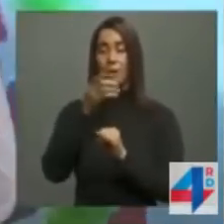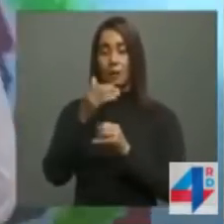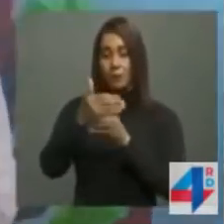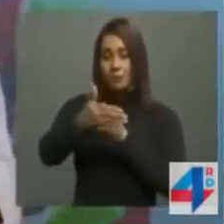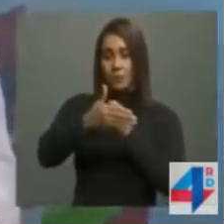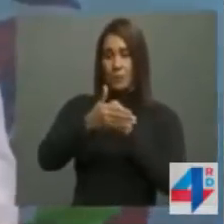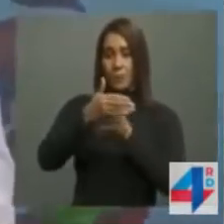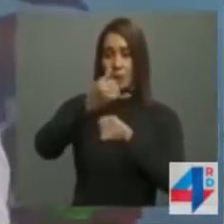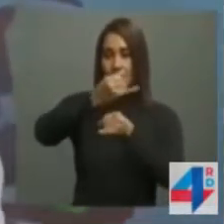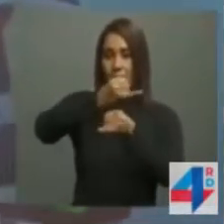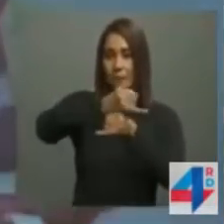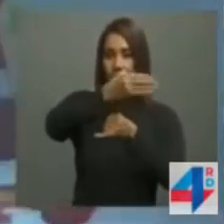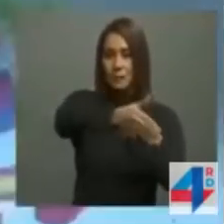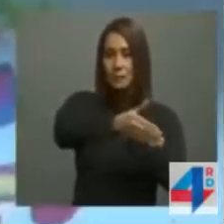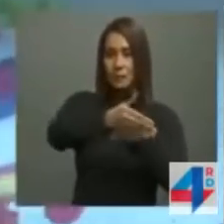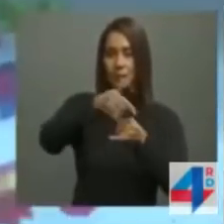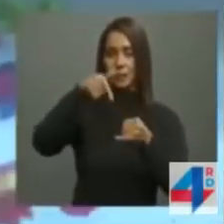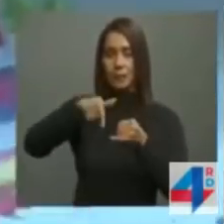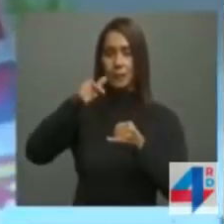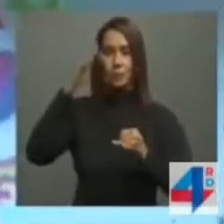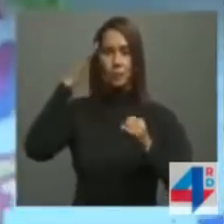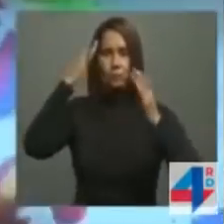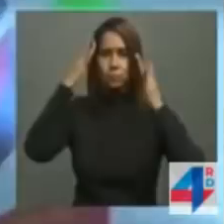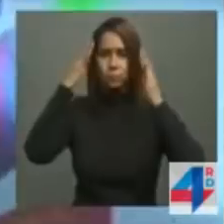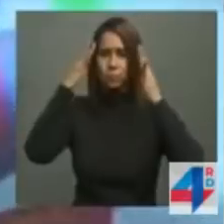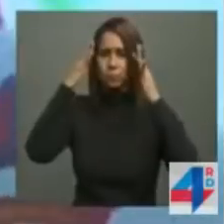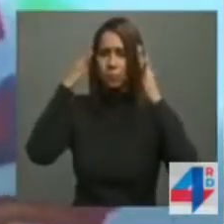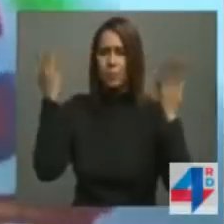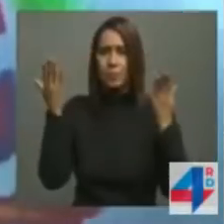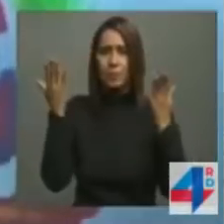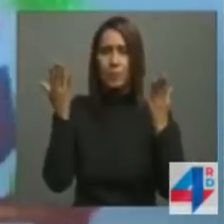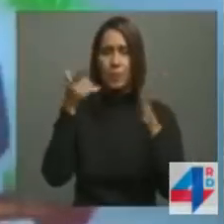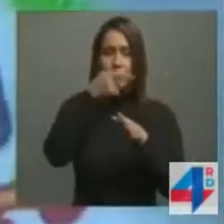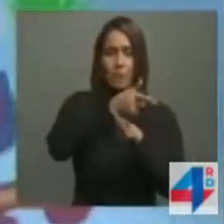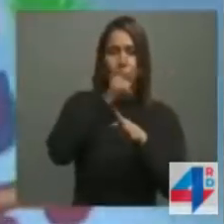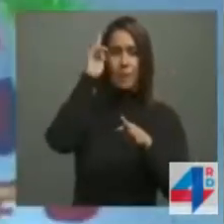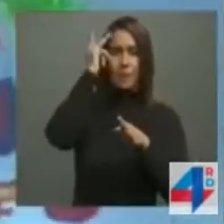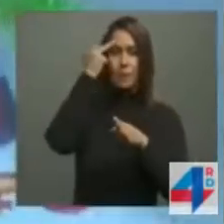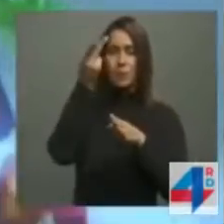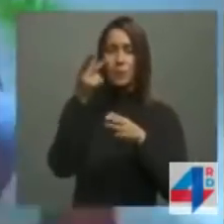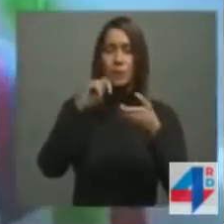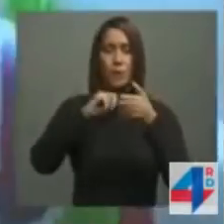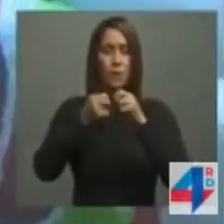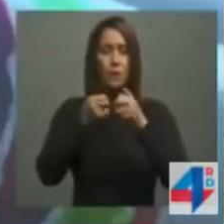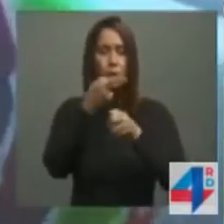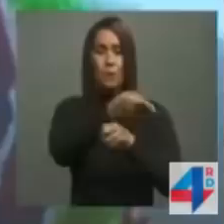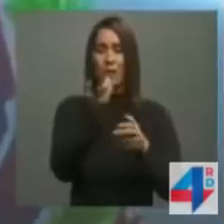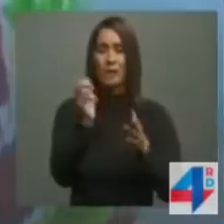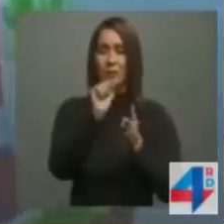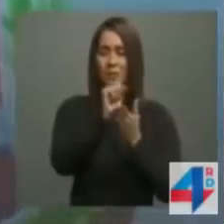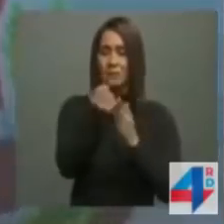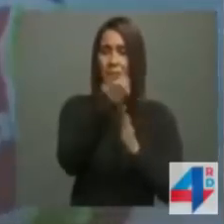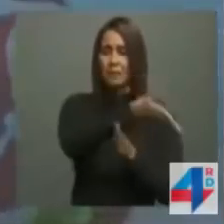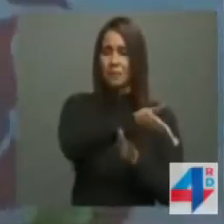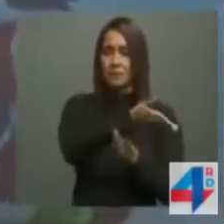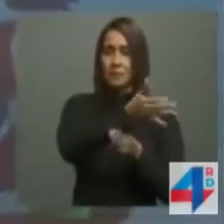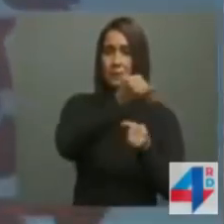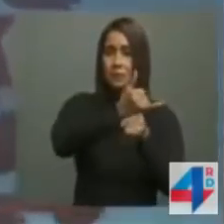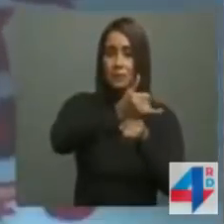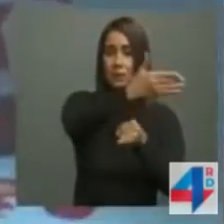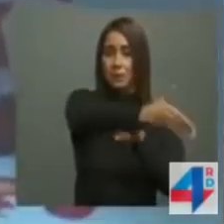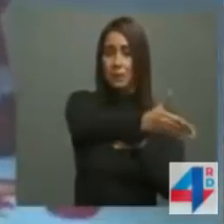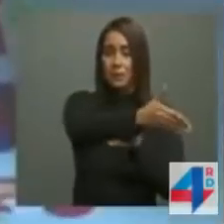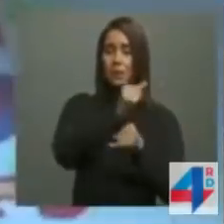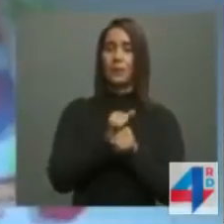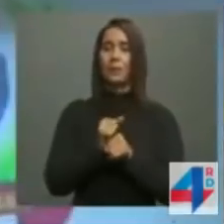llevado a su pueblo a una preocupante situación de inestabilidad política y social, así como también